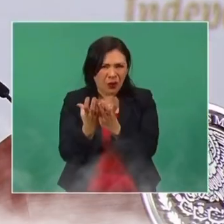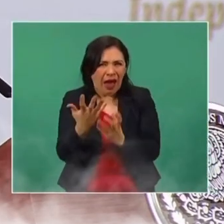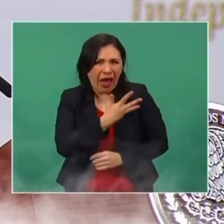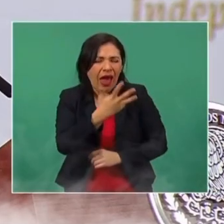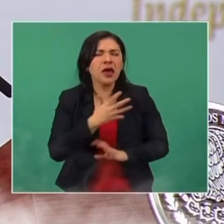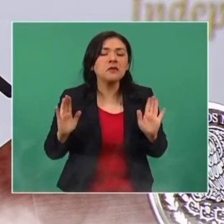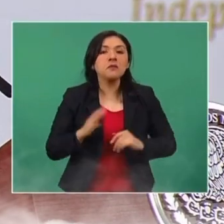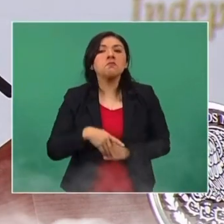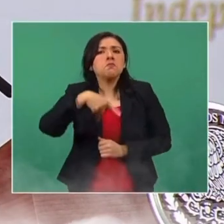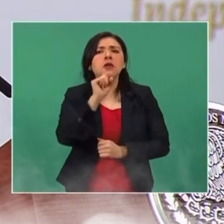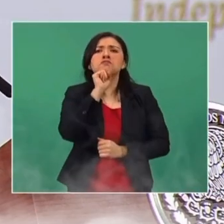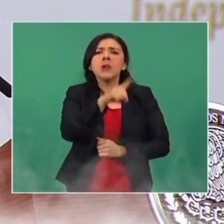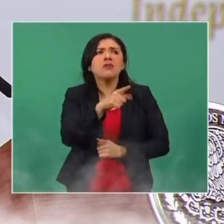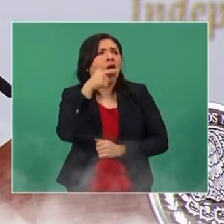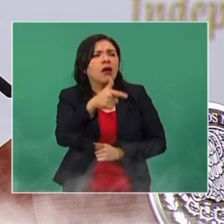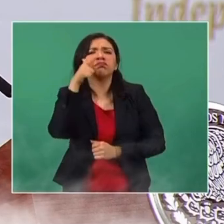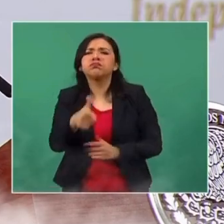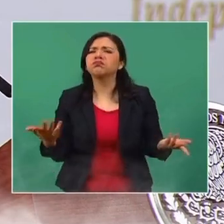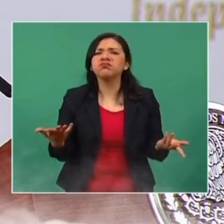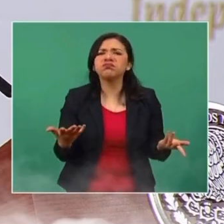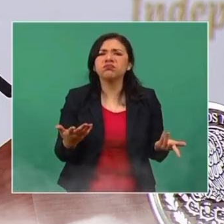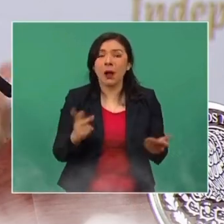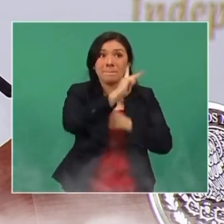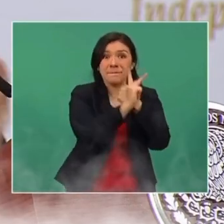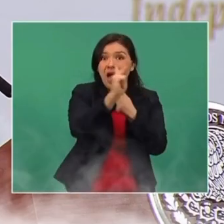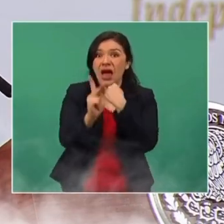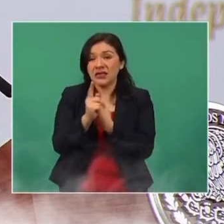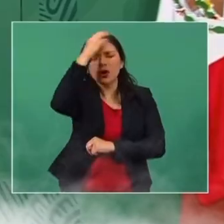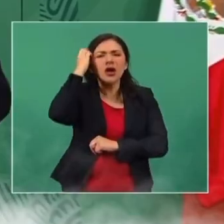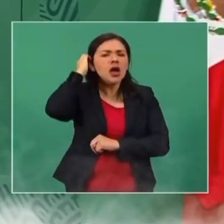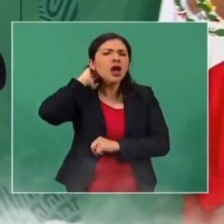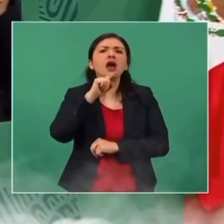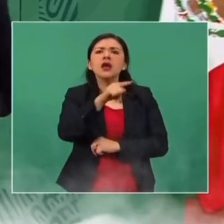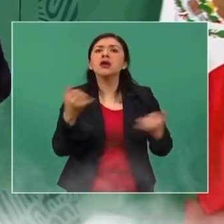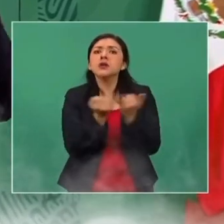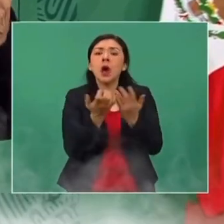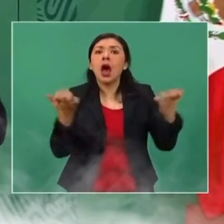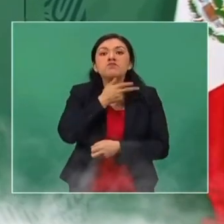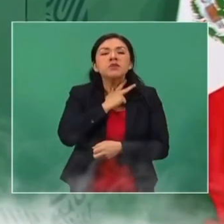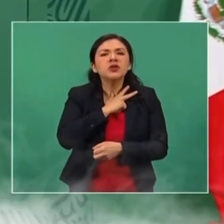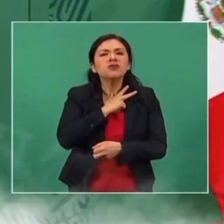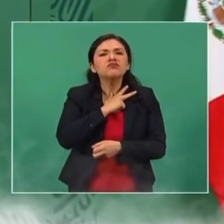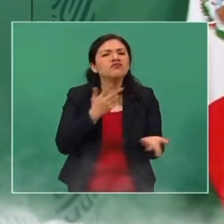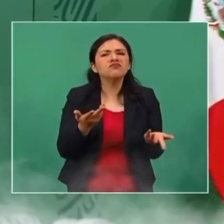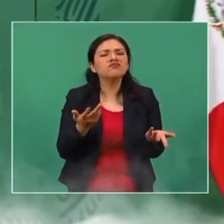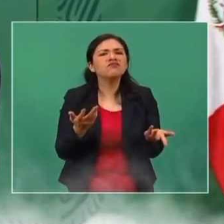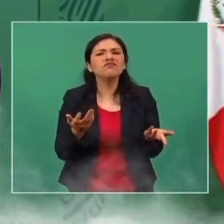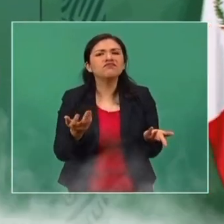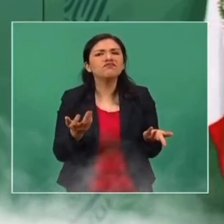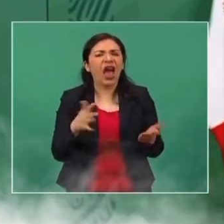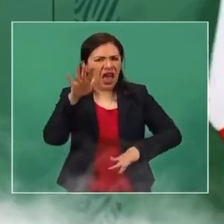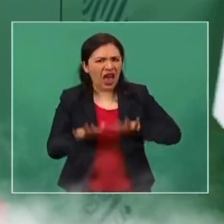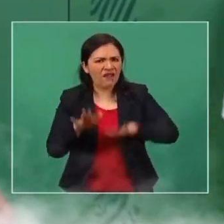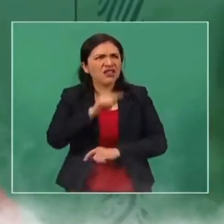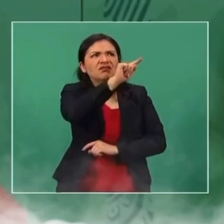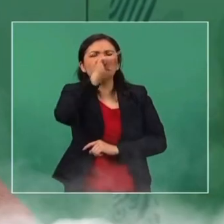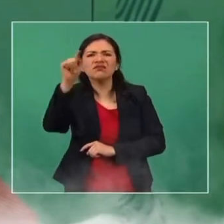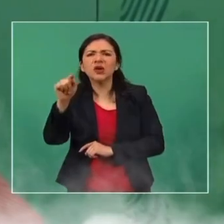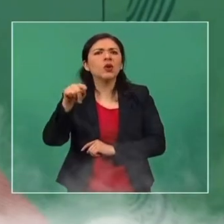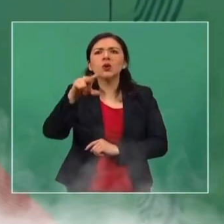Casi al mismo tiempo, países productores de petróleo están llevando a cabo acuerdos, a veces sin